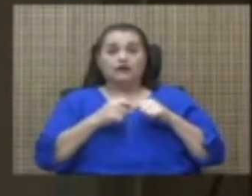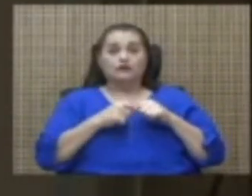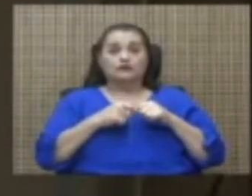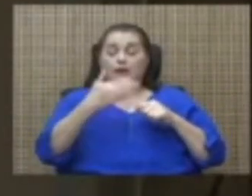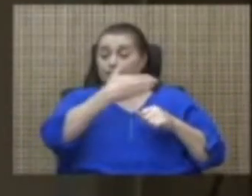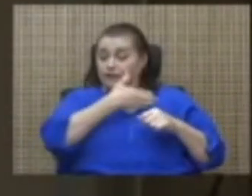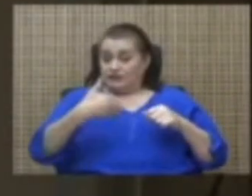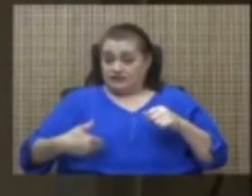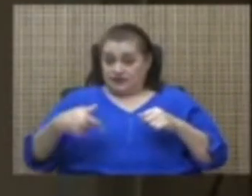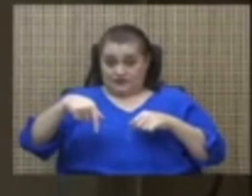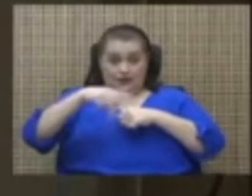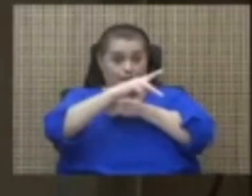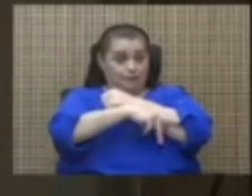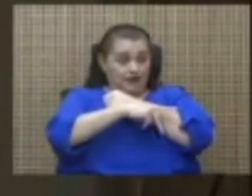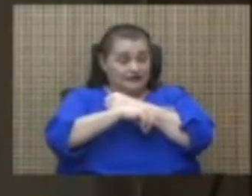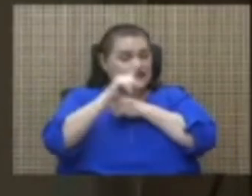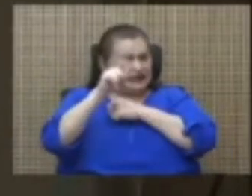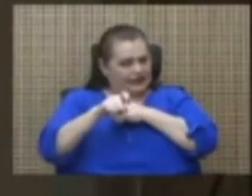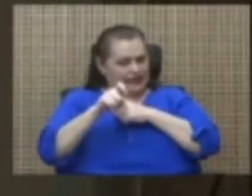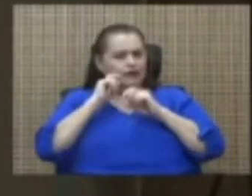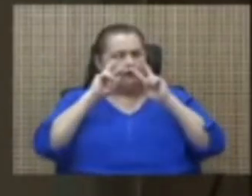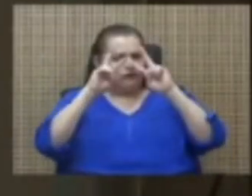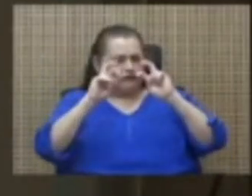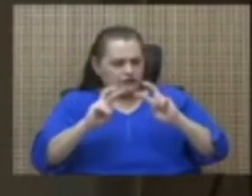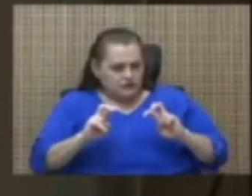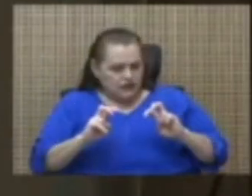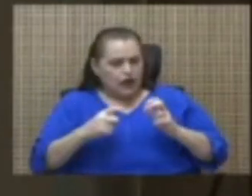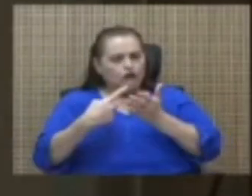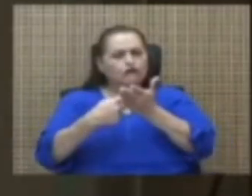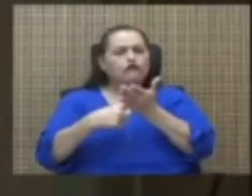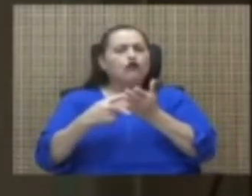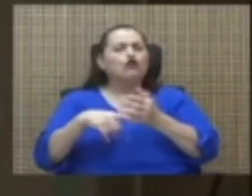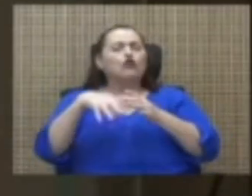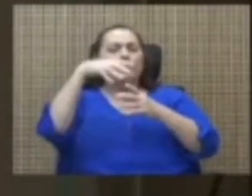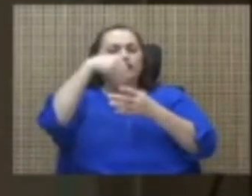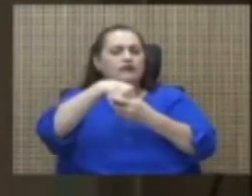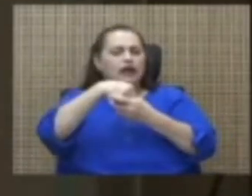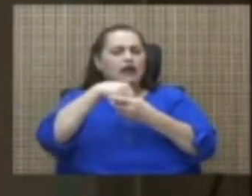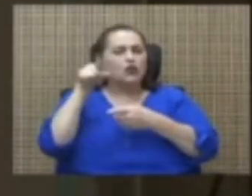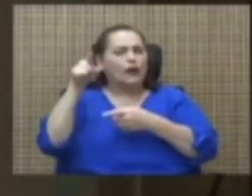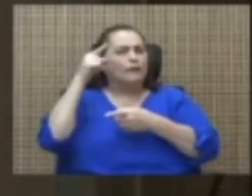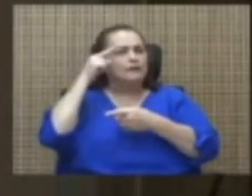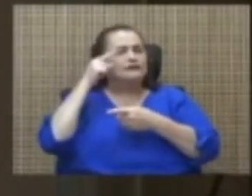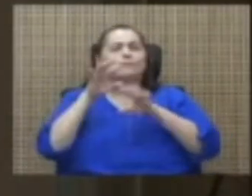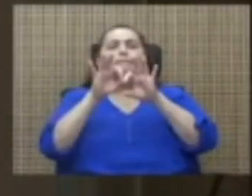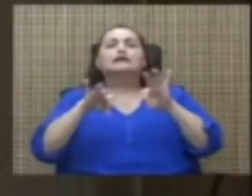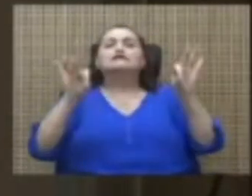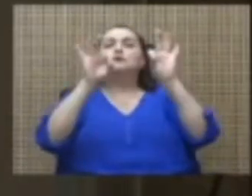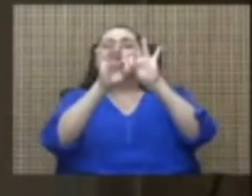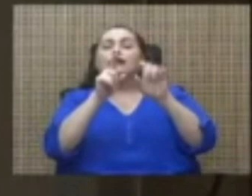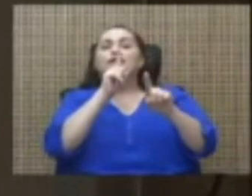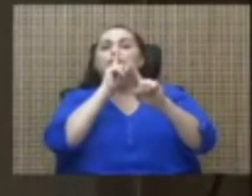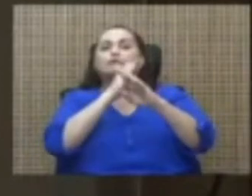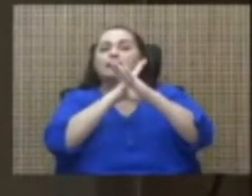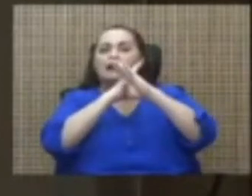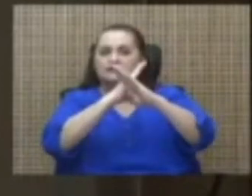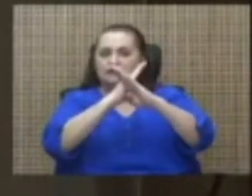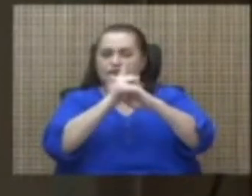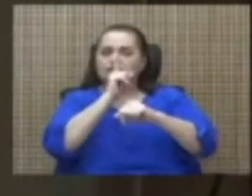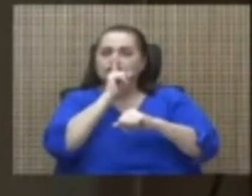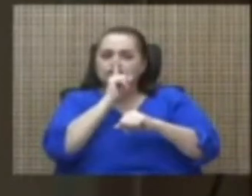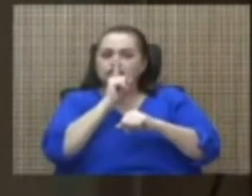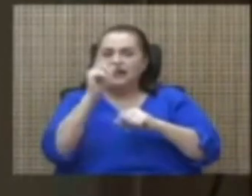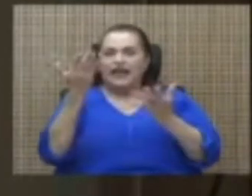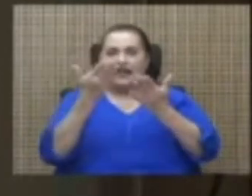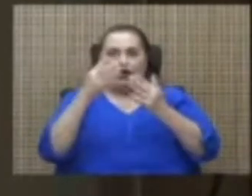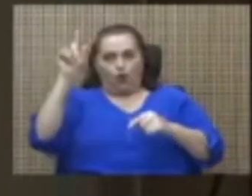presidencia de la República debe revisar su fuero interno y por qué para él resulta más importante callar a sus detractores que gobernar, de verdad, que para